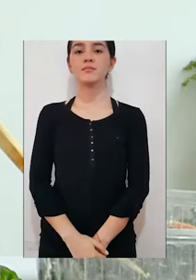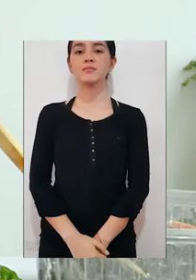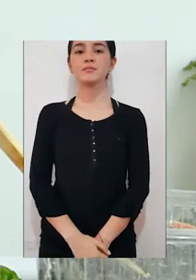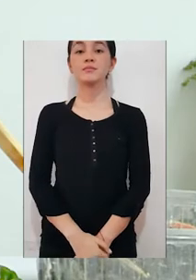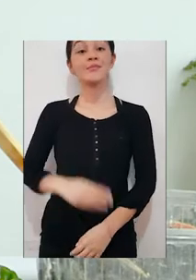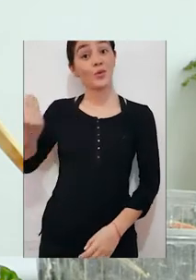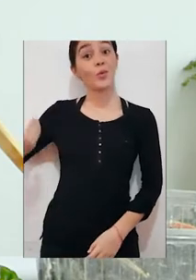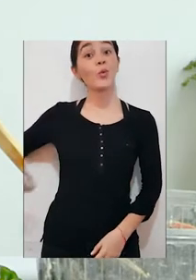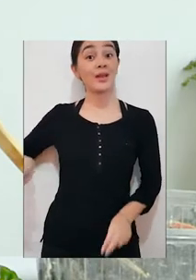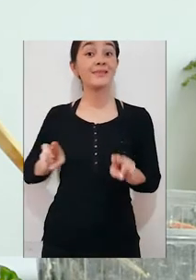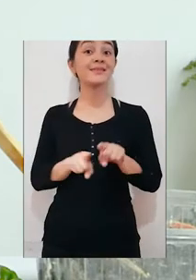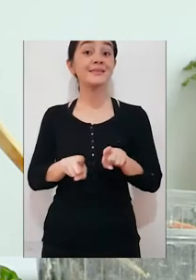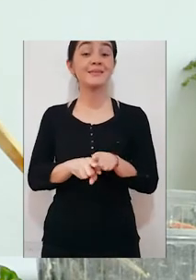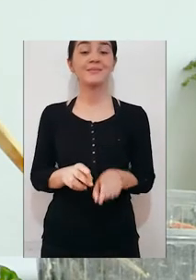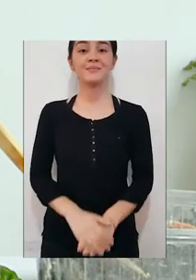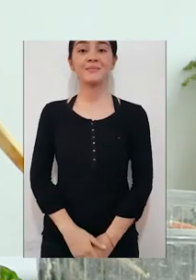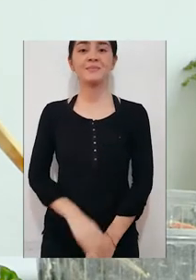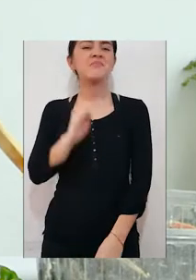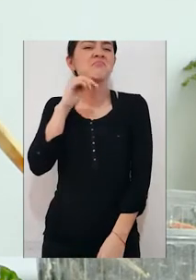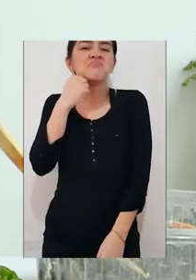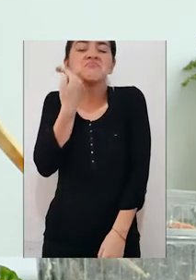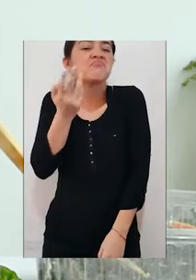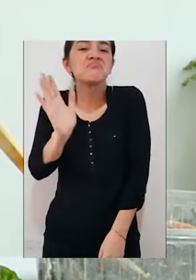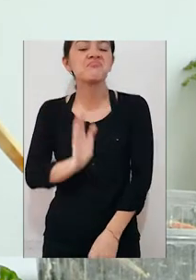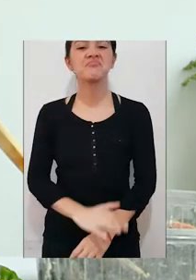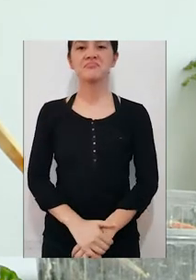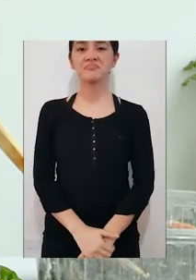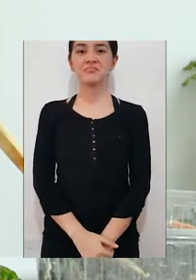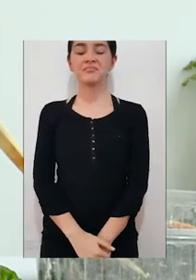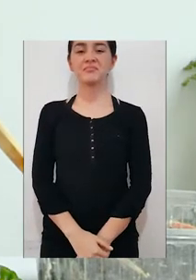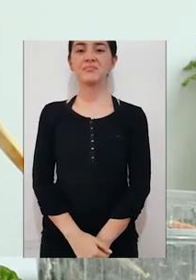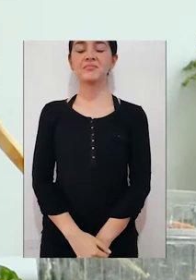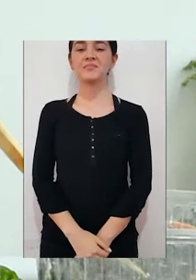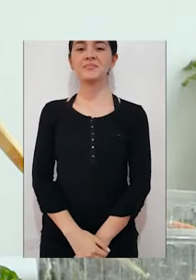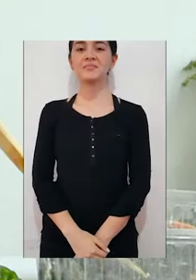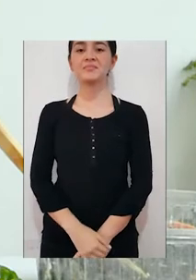colita ya ustedes deciden qué tal larga quiere que sea la cola.